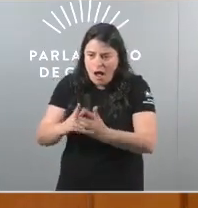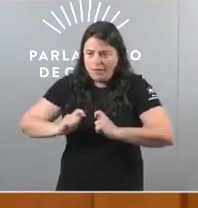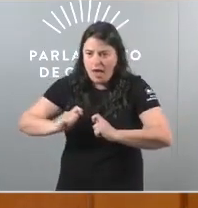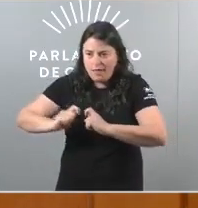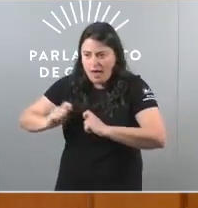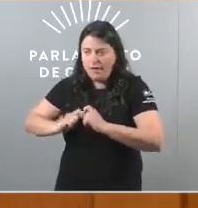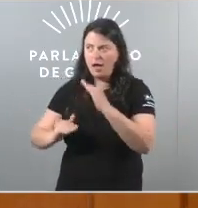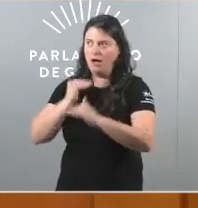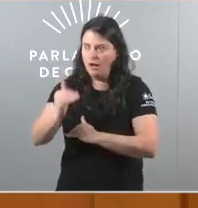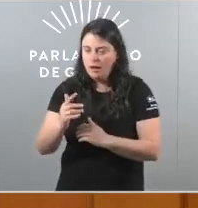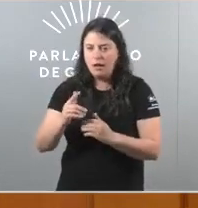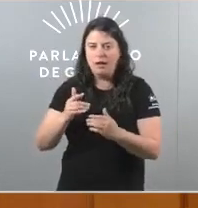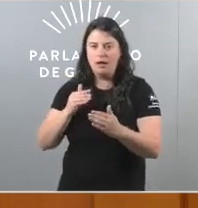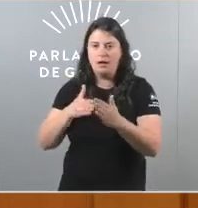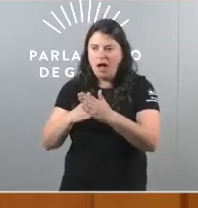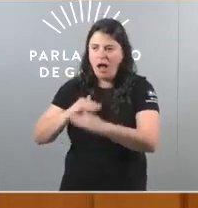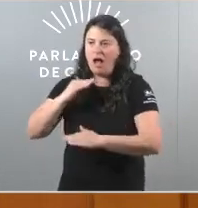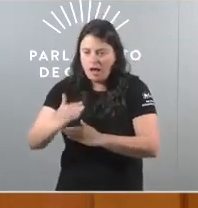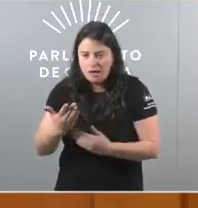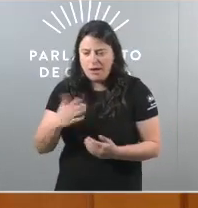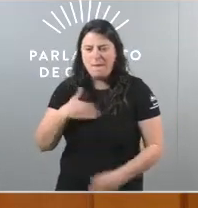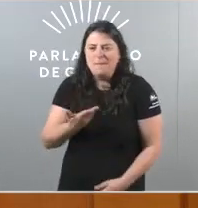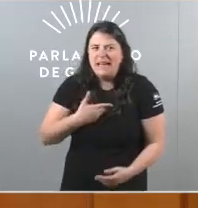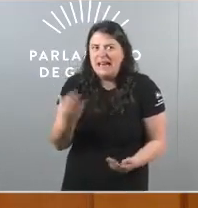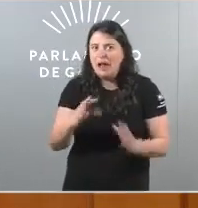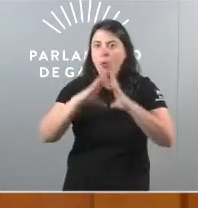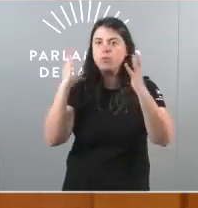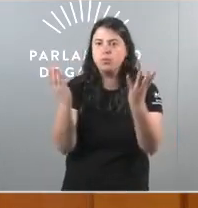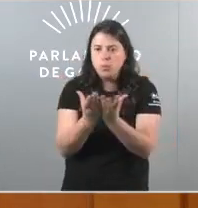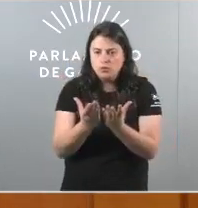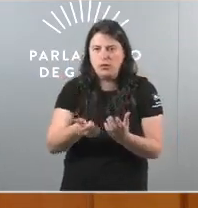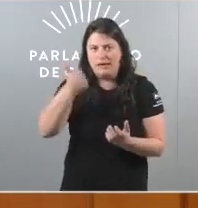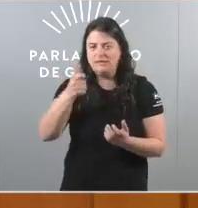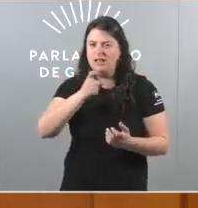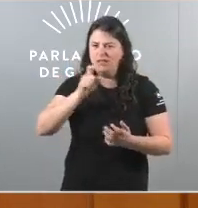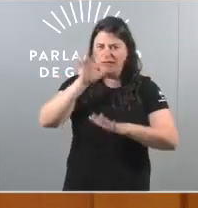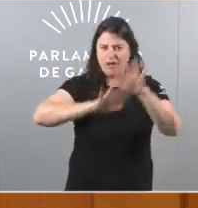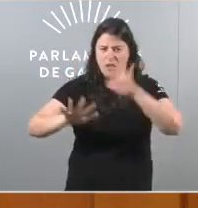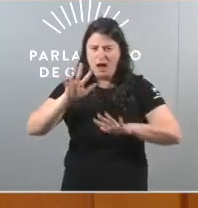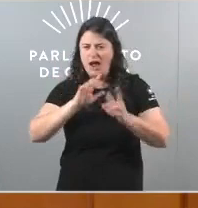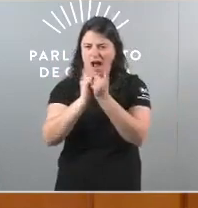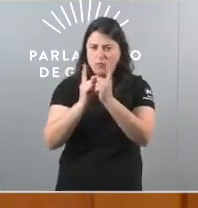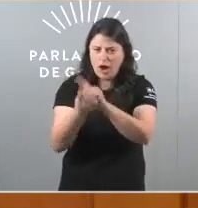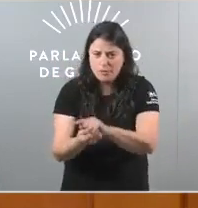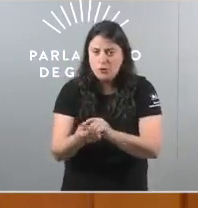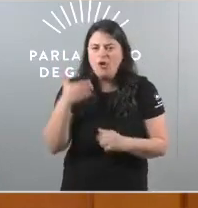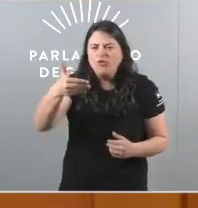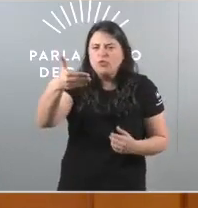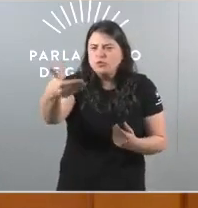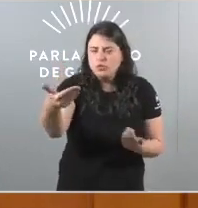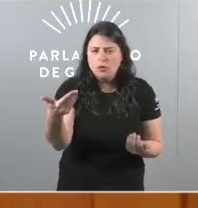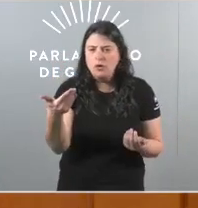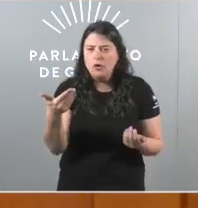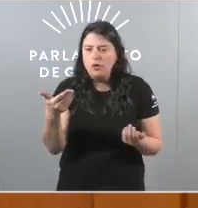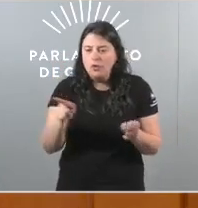superar? Que pasará mañá nun mundo cada vez máis complexo e cambiante? Que futuro lle espera